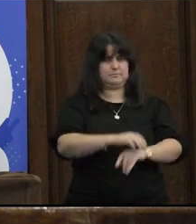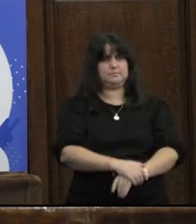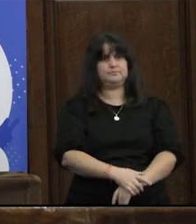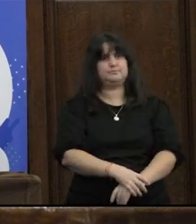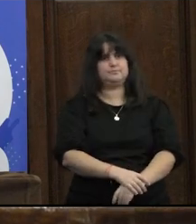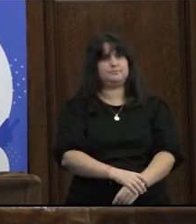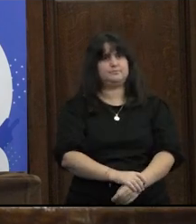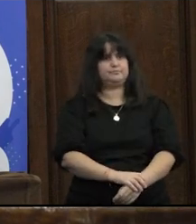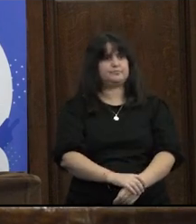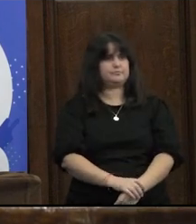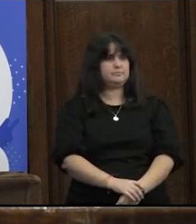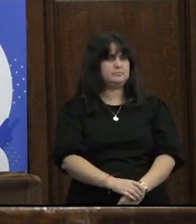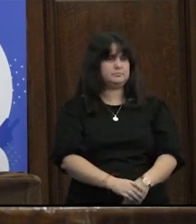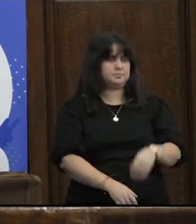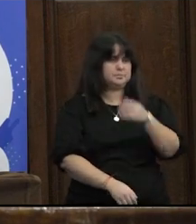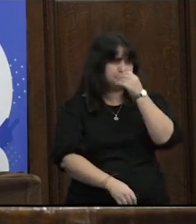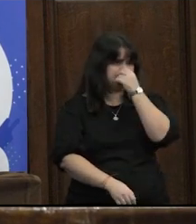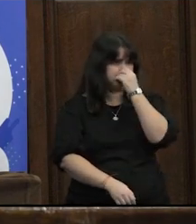preguntando